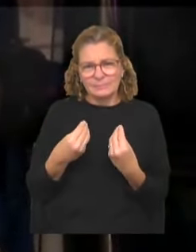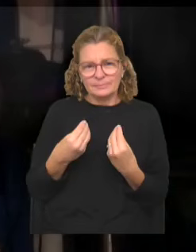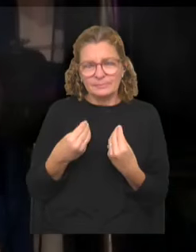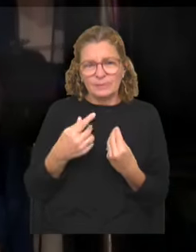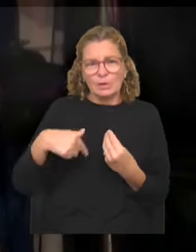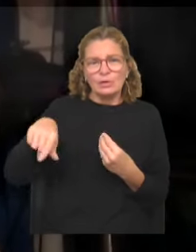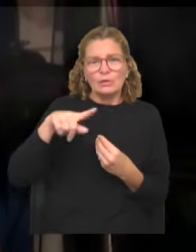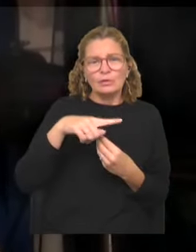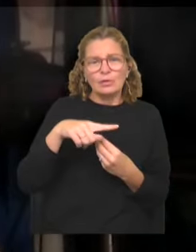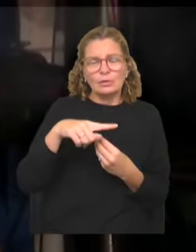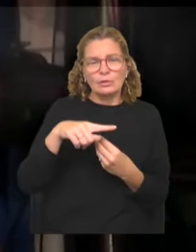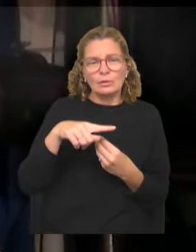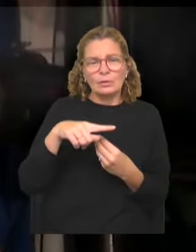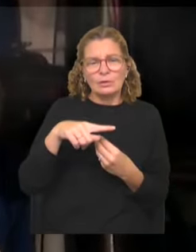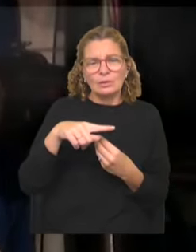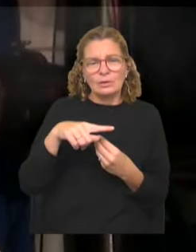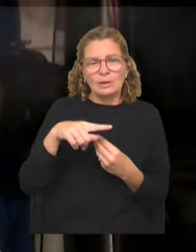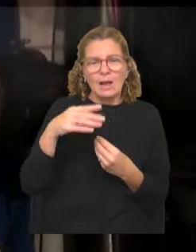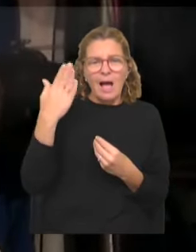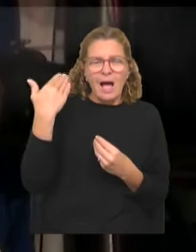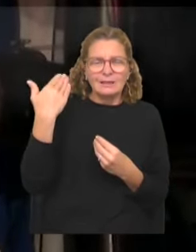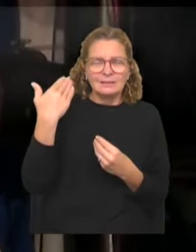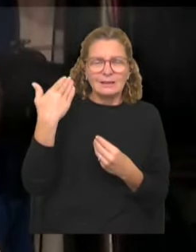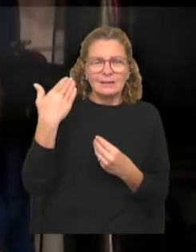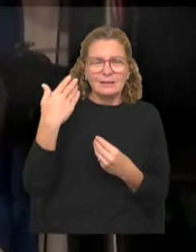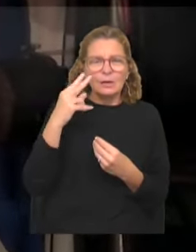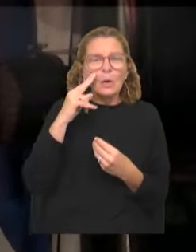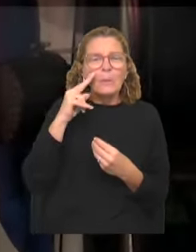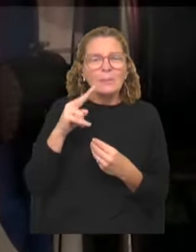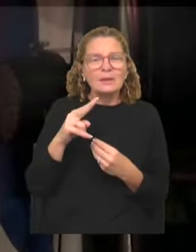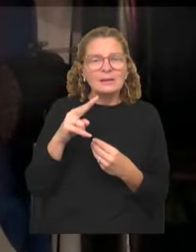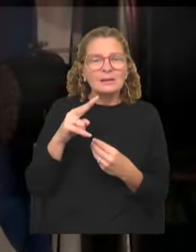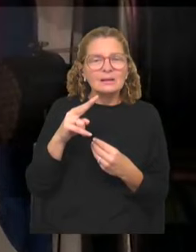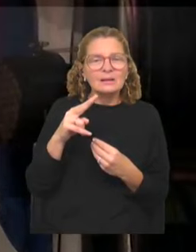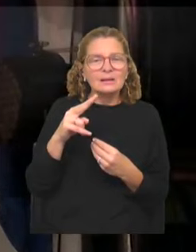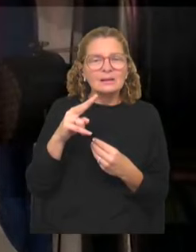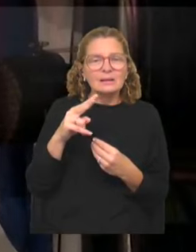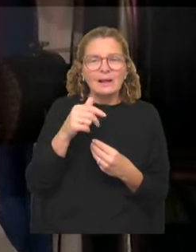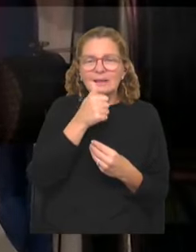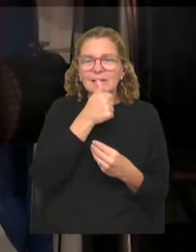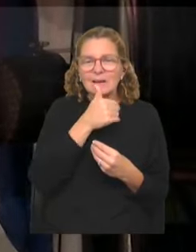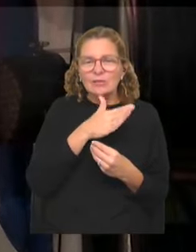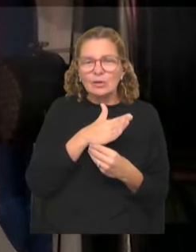nosotros tenemos una ética que nos mira desde el fondo de la historia,